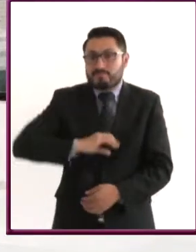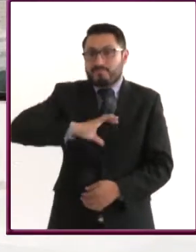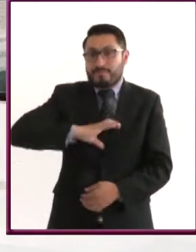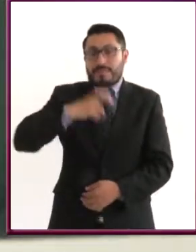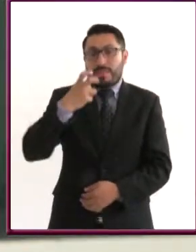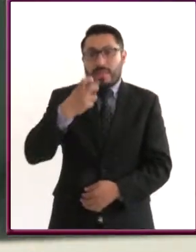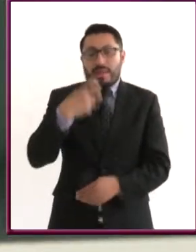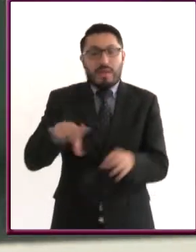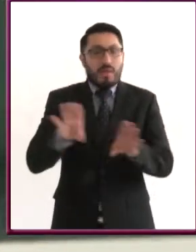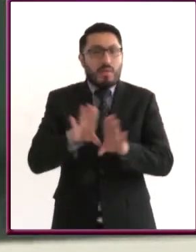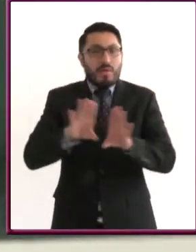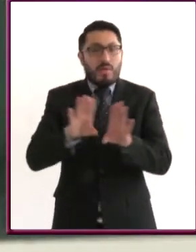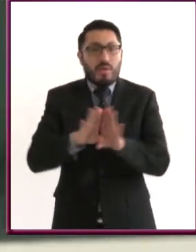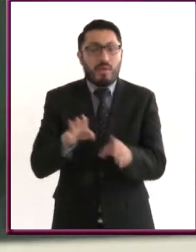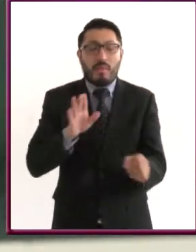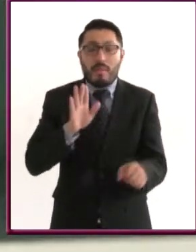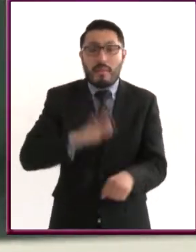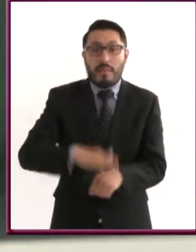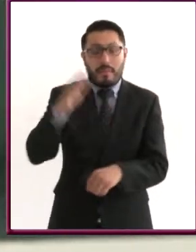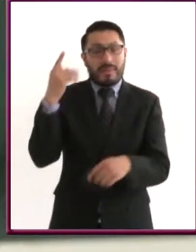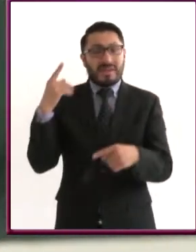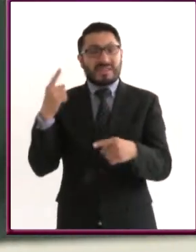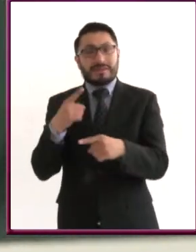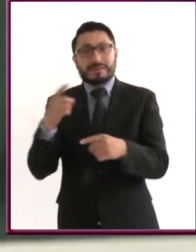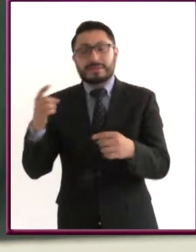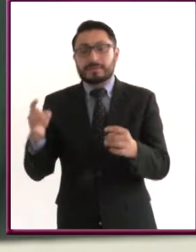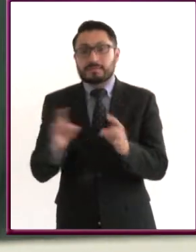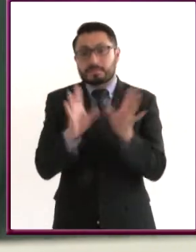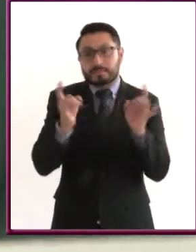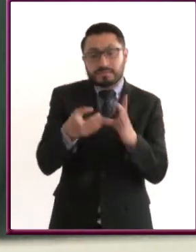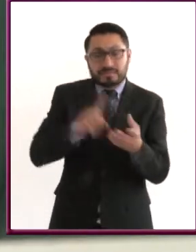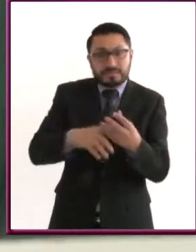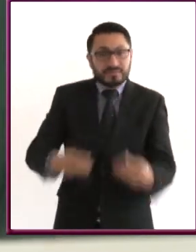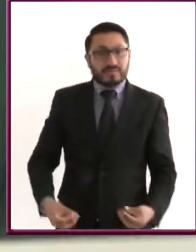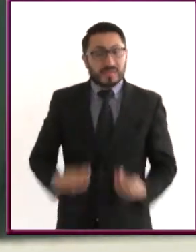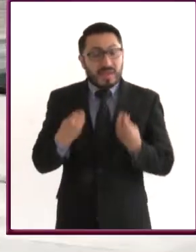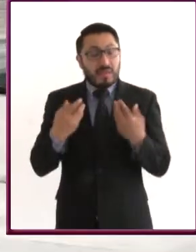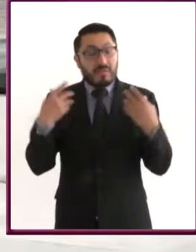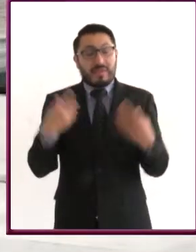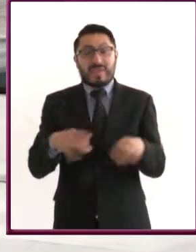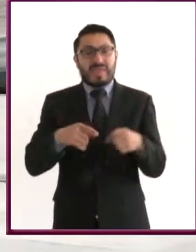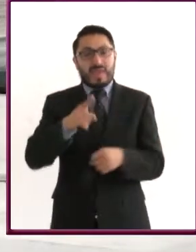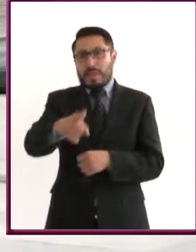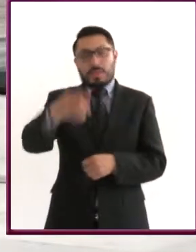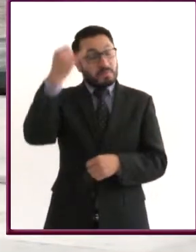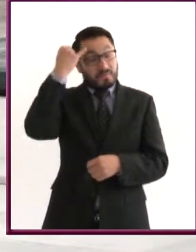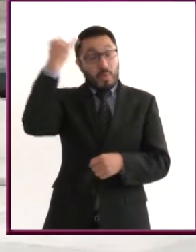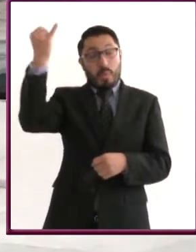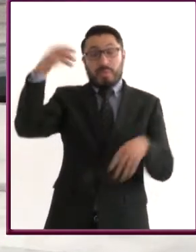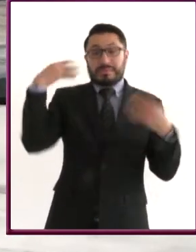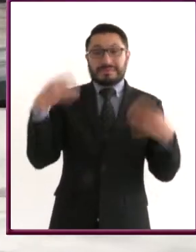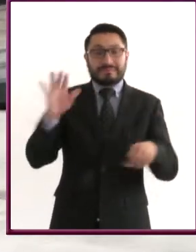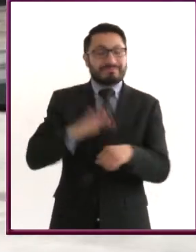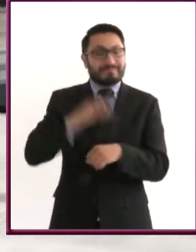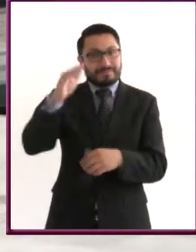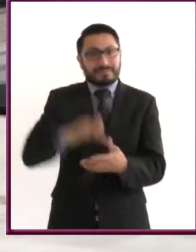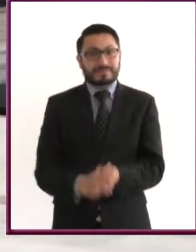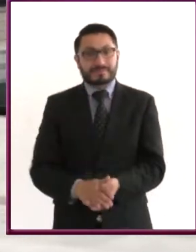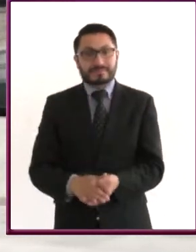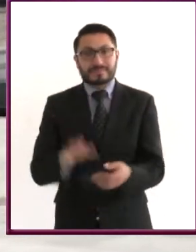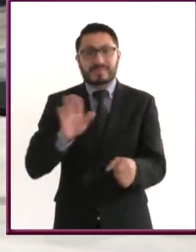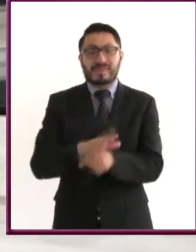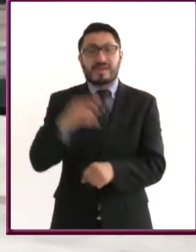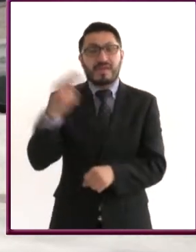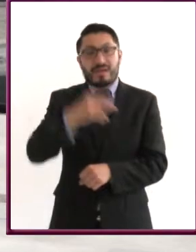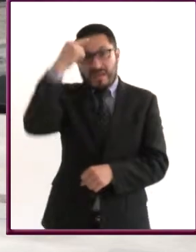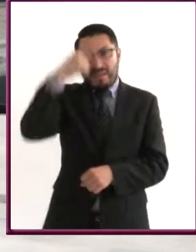determina más aspectos y desenlaces de vida de los que te puedas imaginar. ¿Qué necesitamos hacer para construir